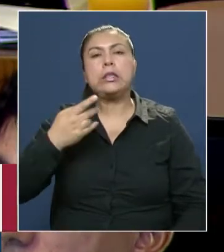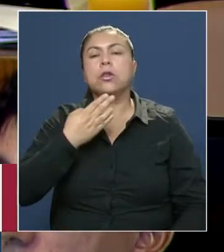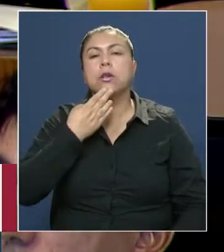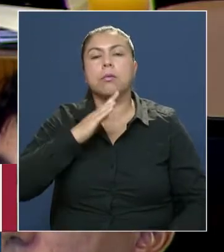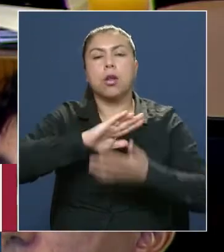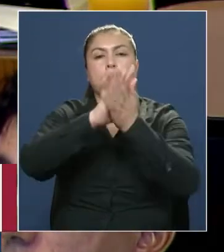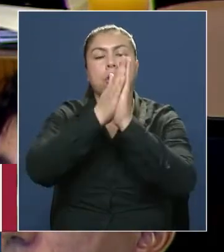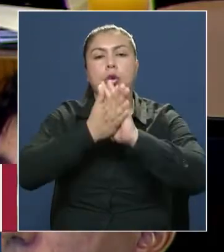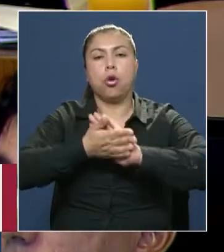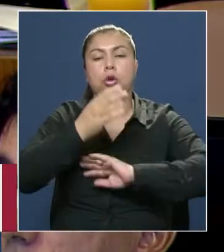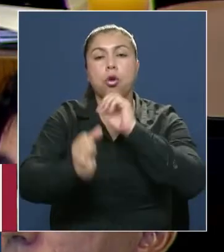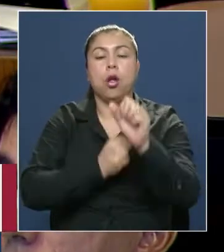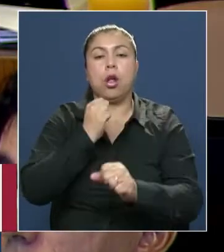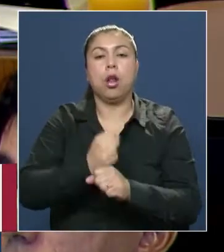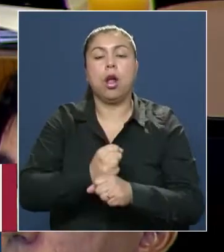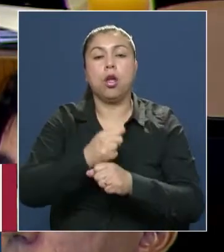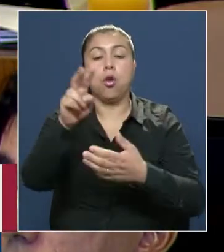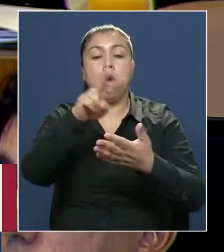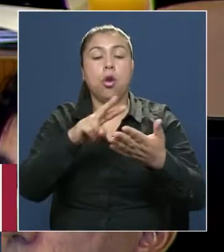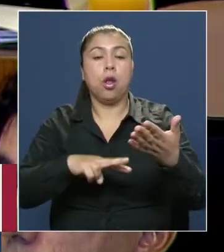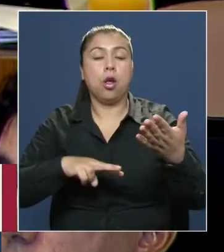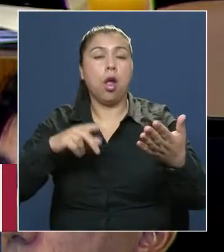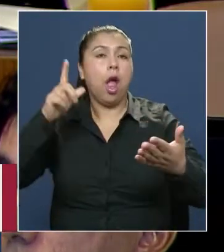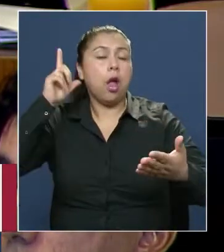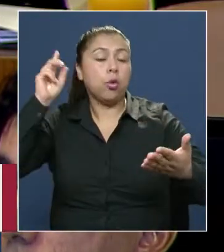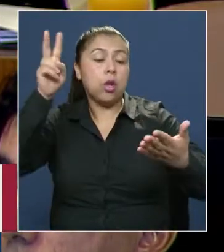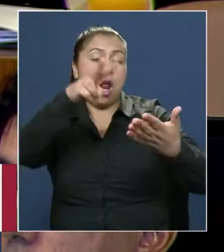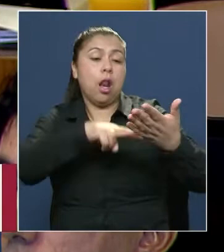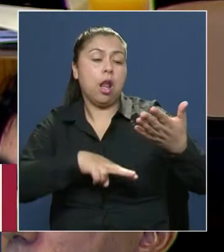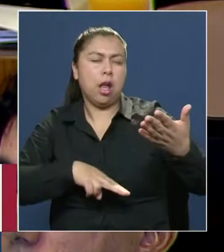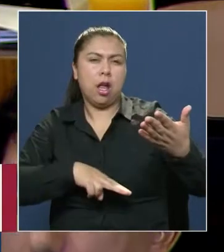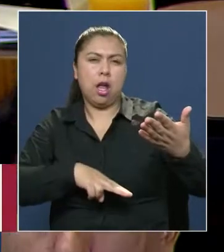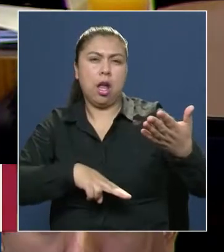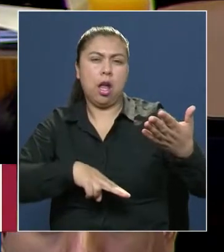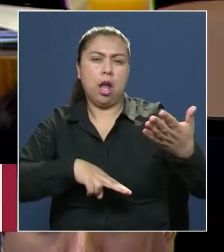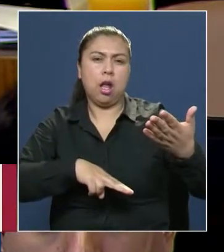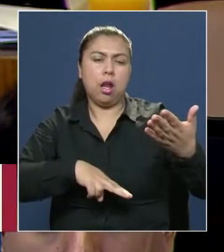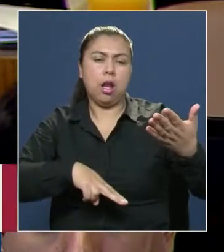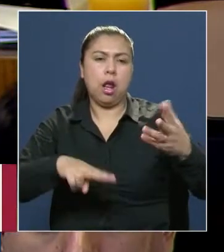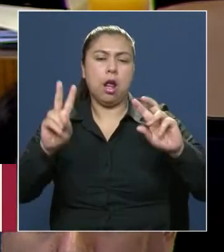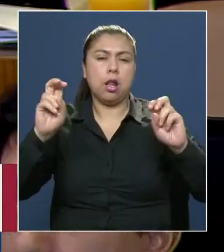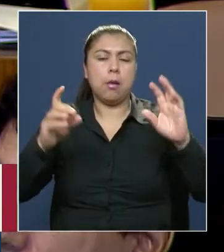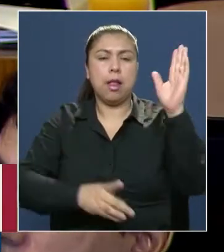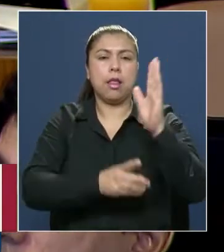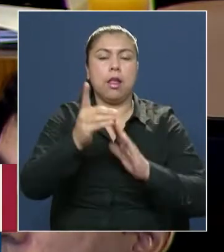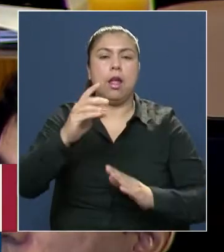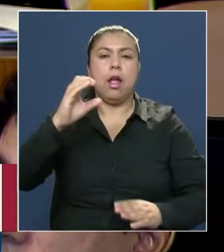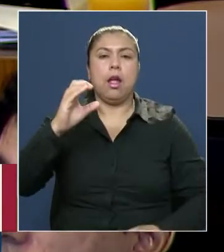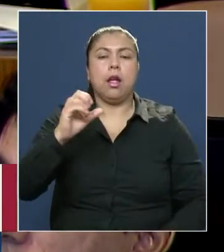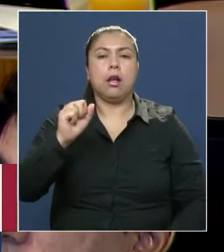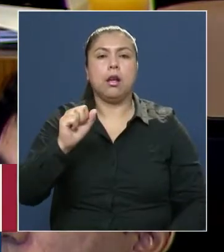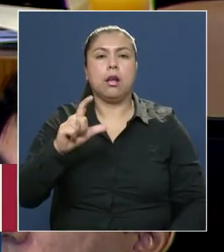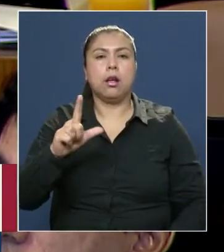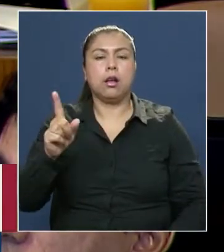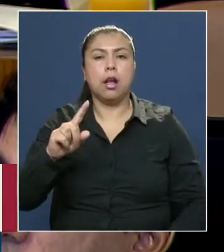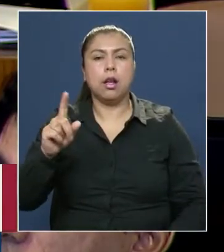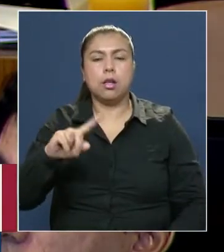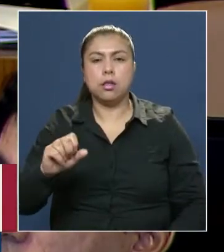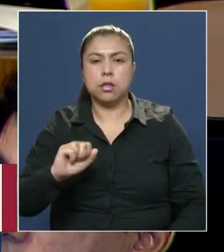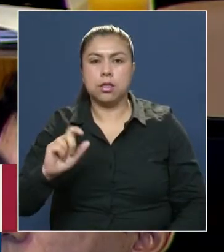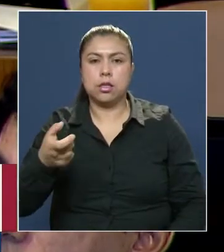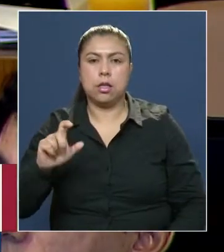pudiéramos escuchar, leer o ver visualizaciones basadas en el desarrollo que hizo Carl Sagan, en lo que